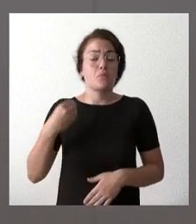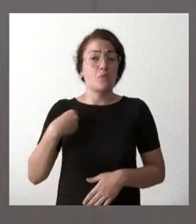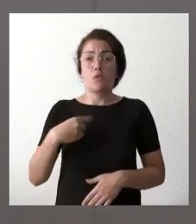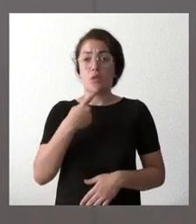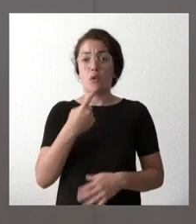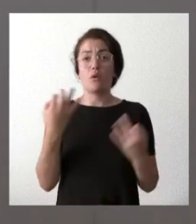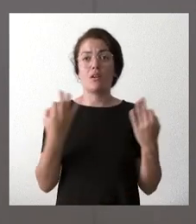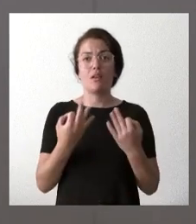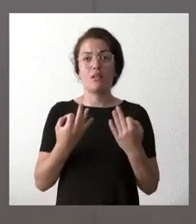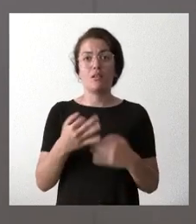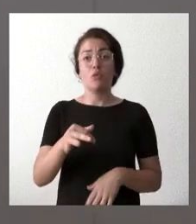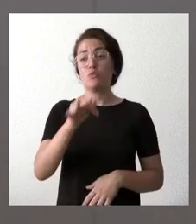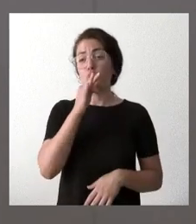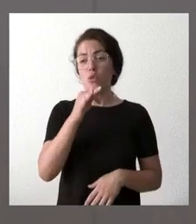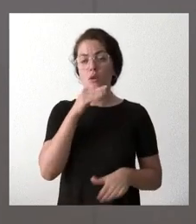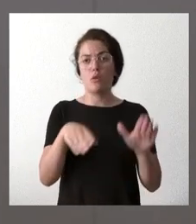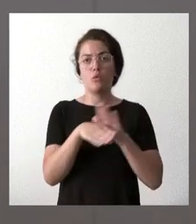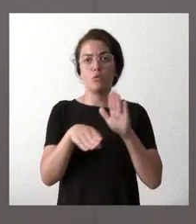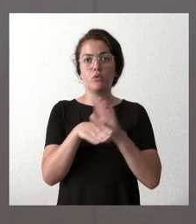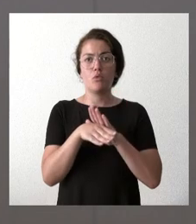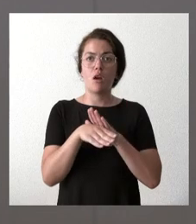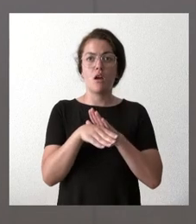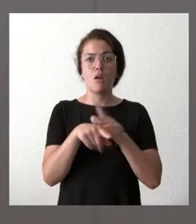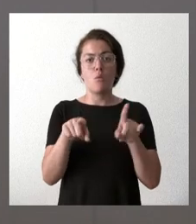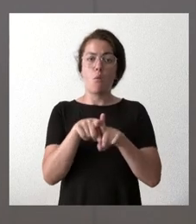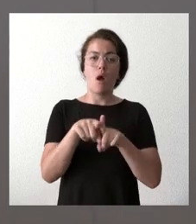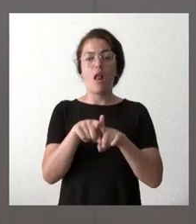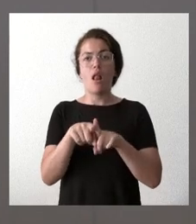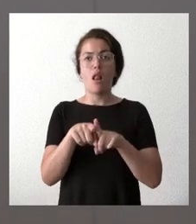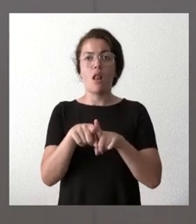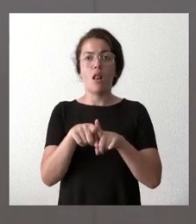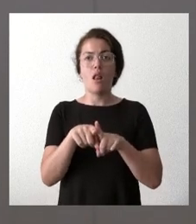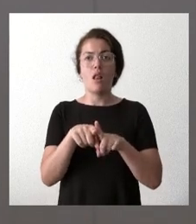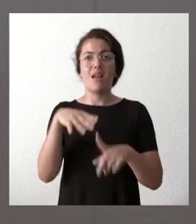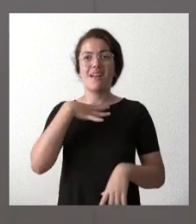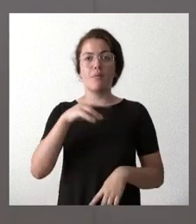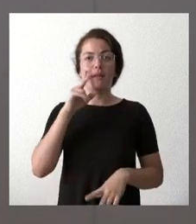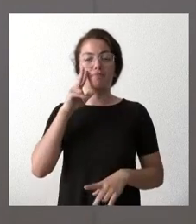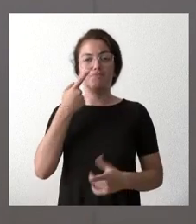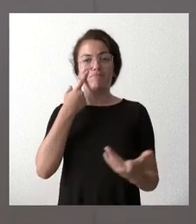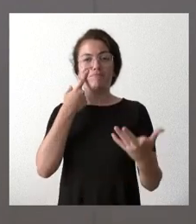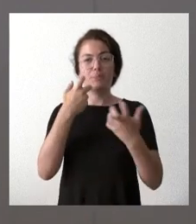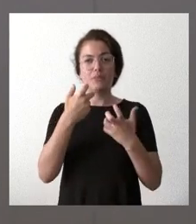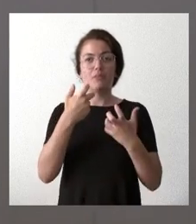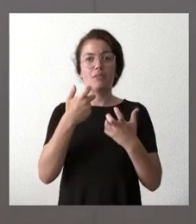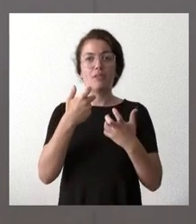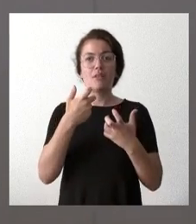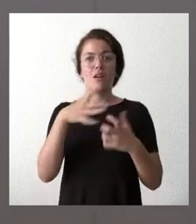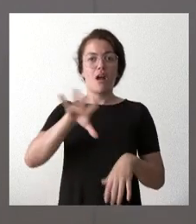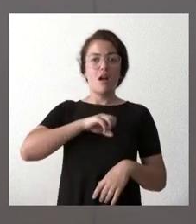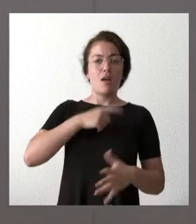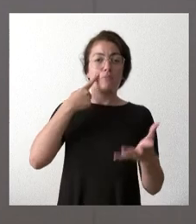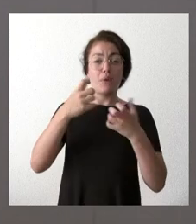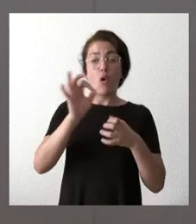tendremos algún tiempo con un impacto que pueda ser notable o comparable al actual o incluso a lo mejor